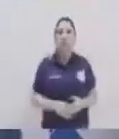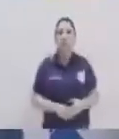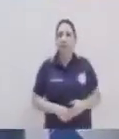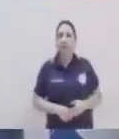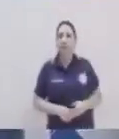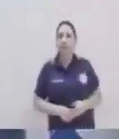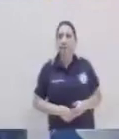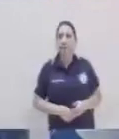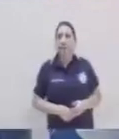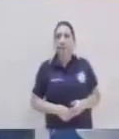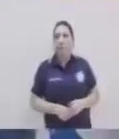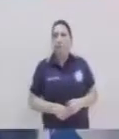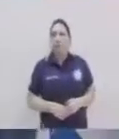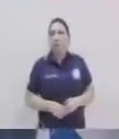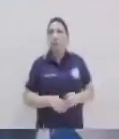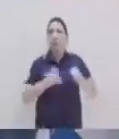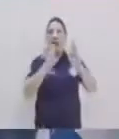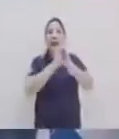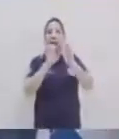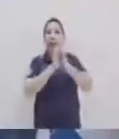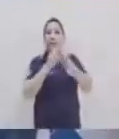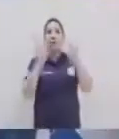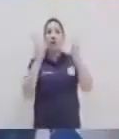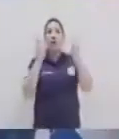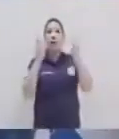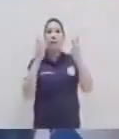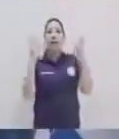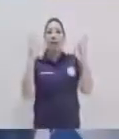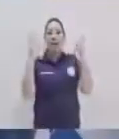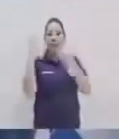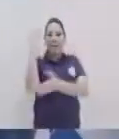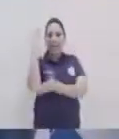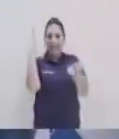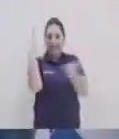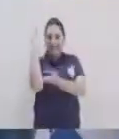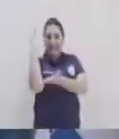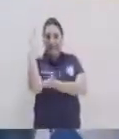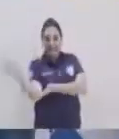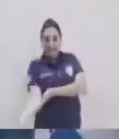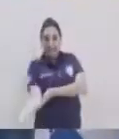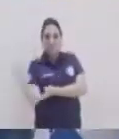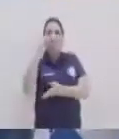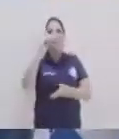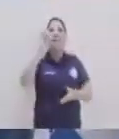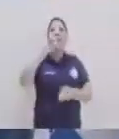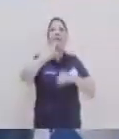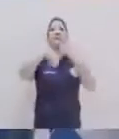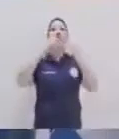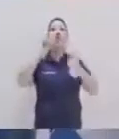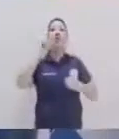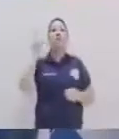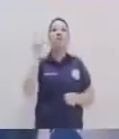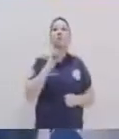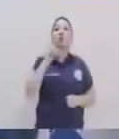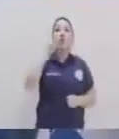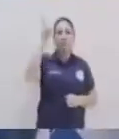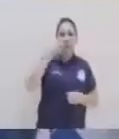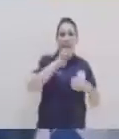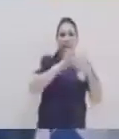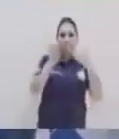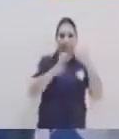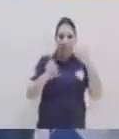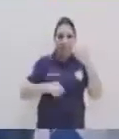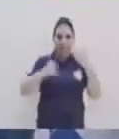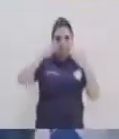a hablar de un titular, si hablamos de la deforestación, que la deforestación está grave en Petén, ese es un